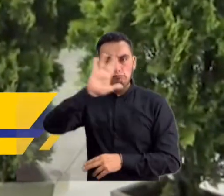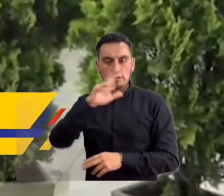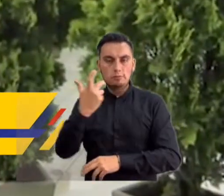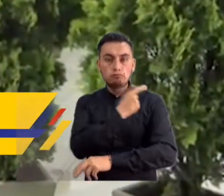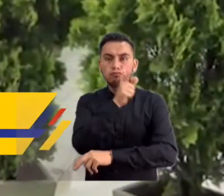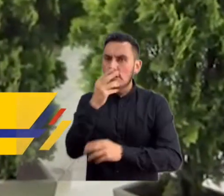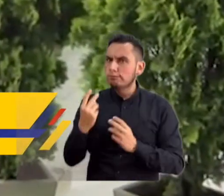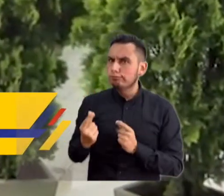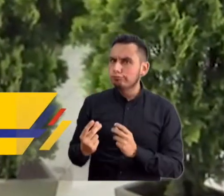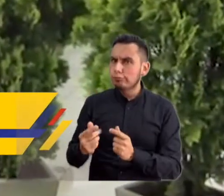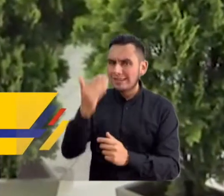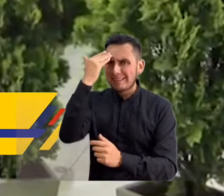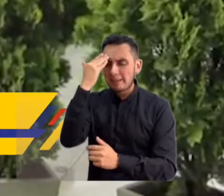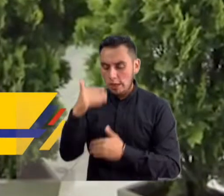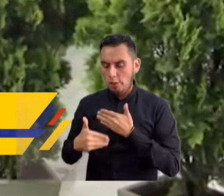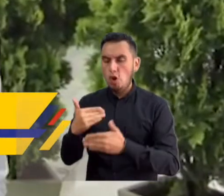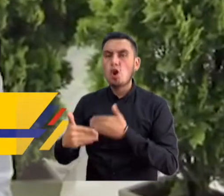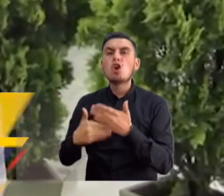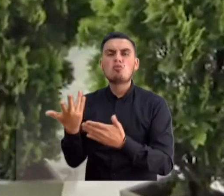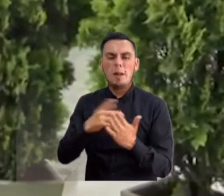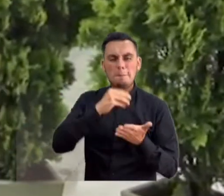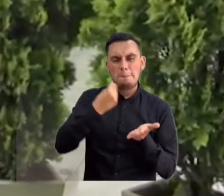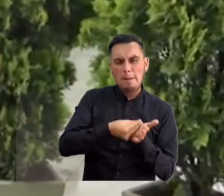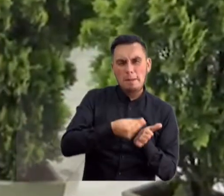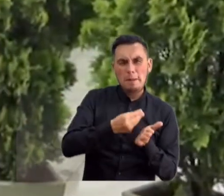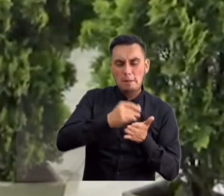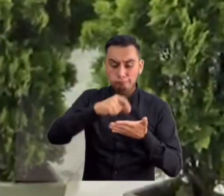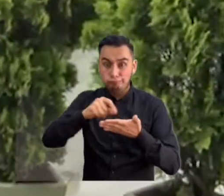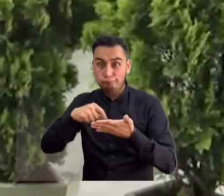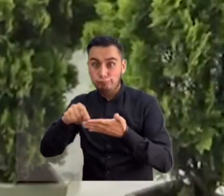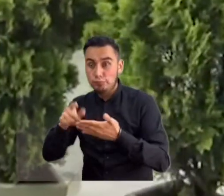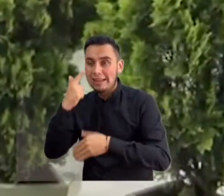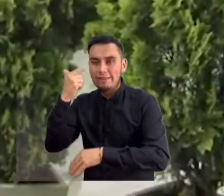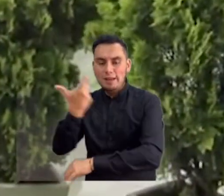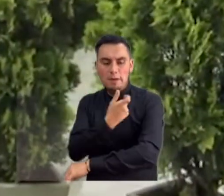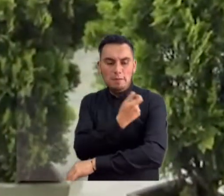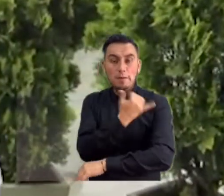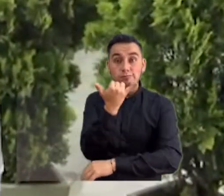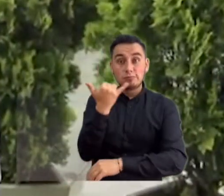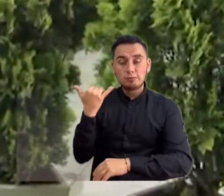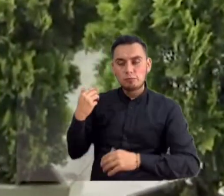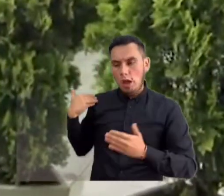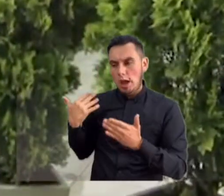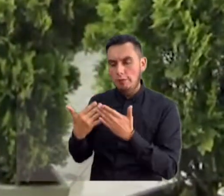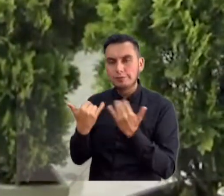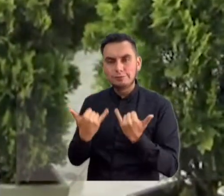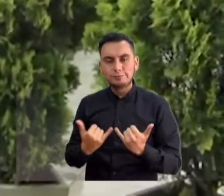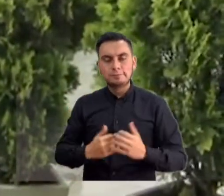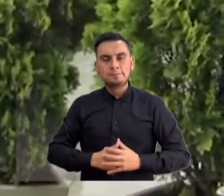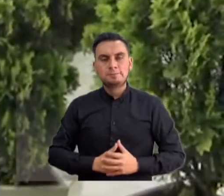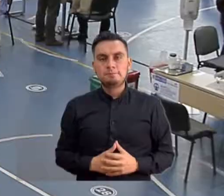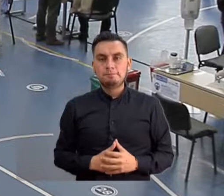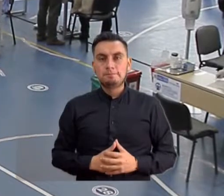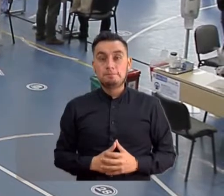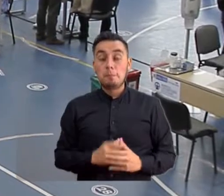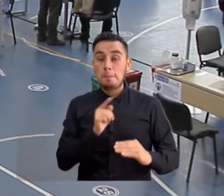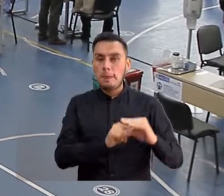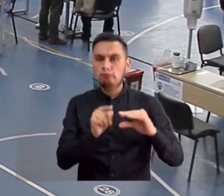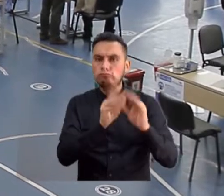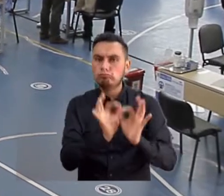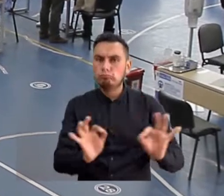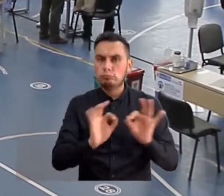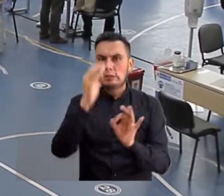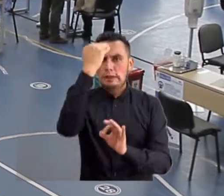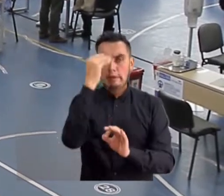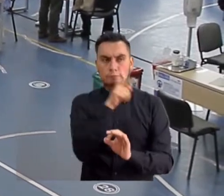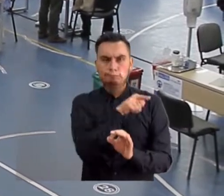Vacunación para que se agilicen los procesos de facturación y pago de las dosis de las vacunas que se han aplicado hasta la fecha. Para la